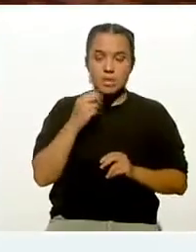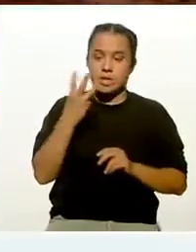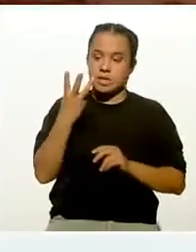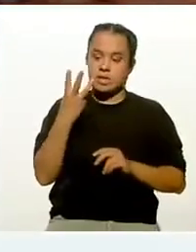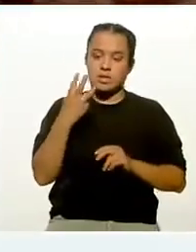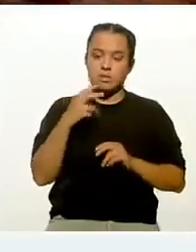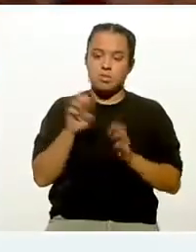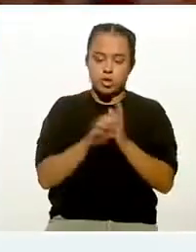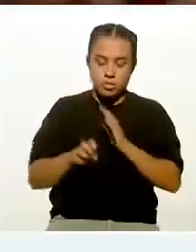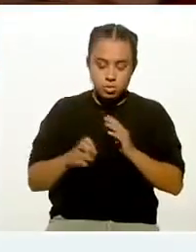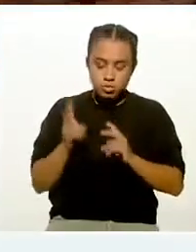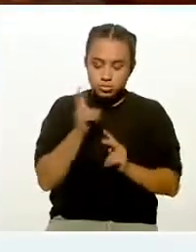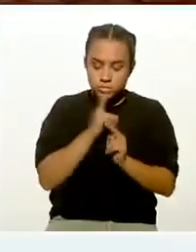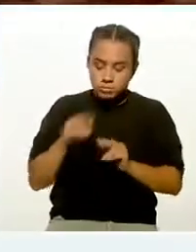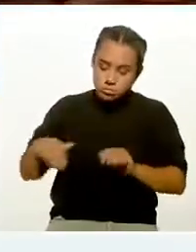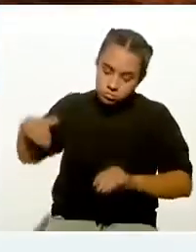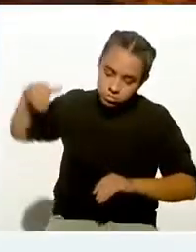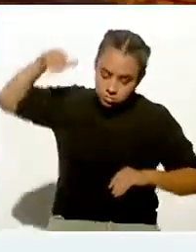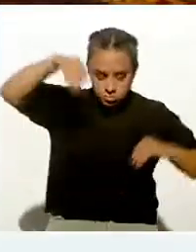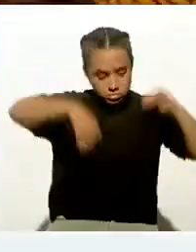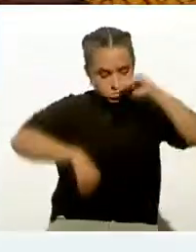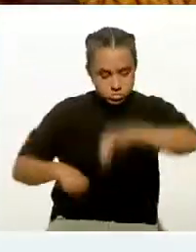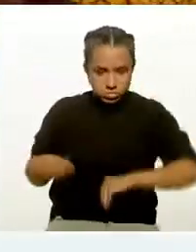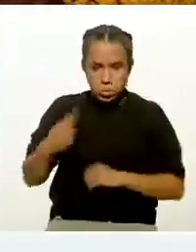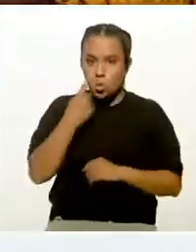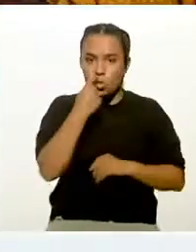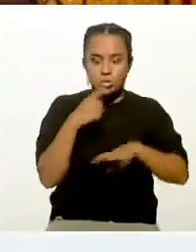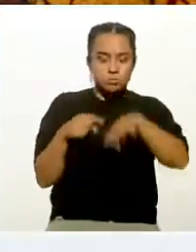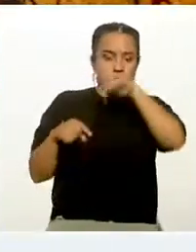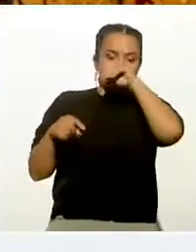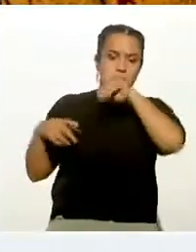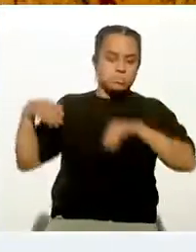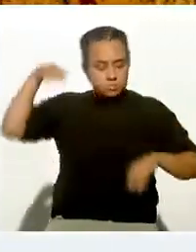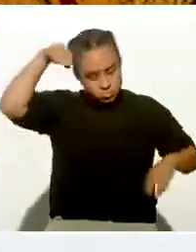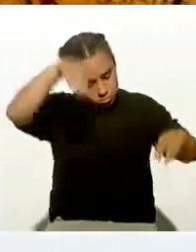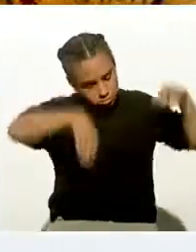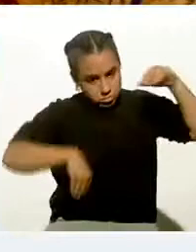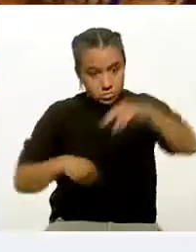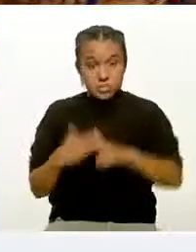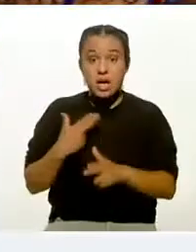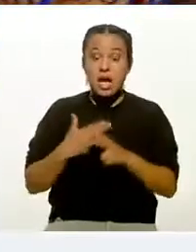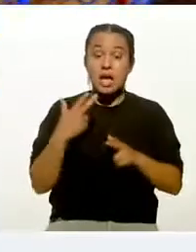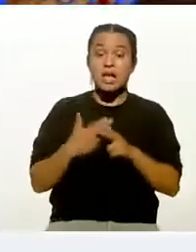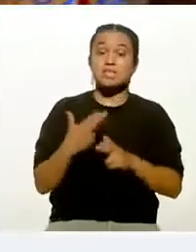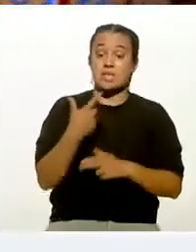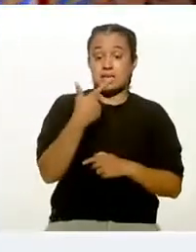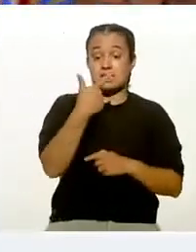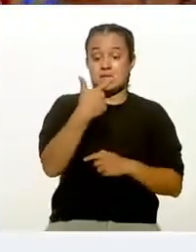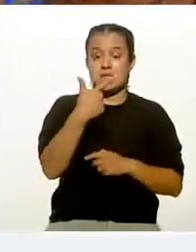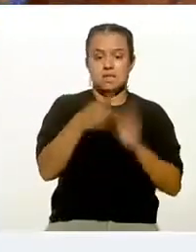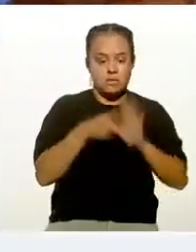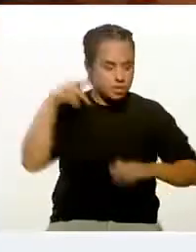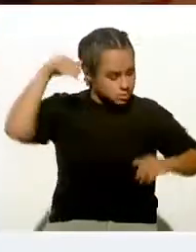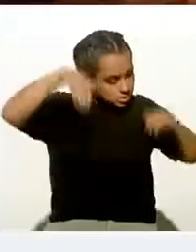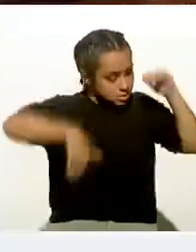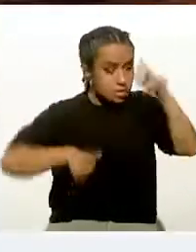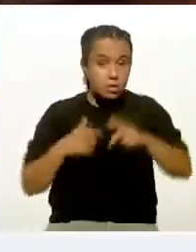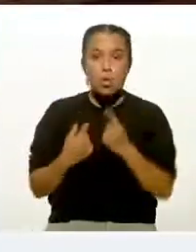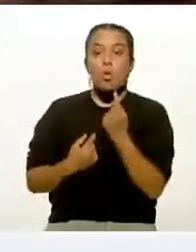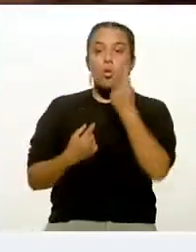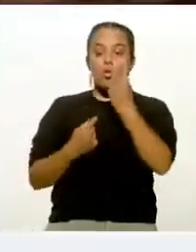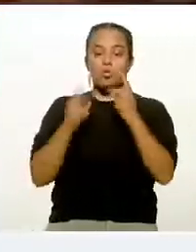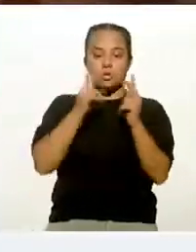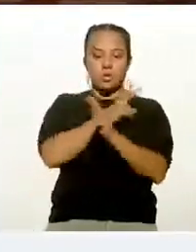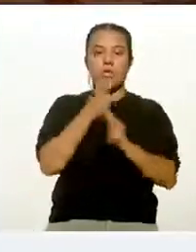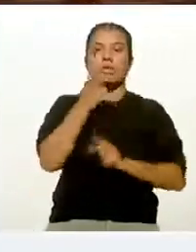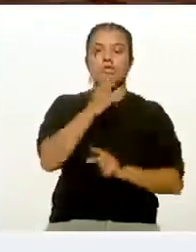respiración, cinco brazadas por respiración. Así hasta llegar a siete brazadas por respiración. Y esto va a aumentar nuestra capacidad aeróbica,